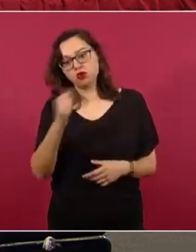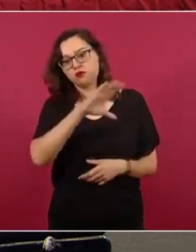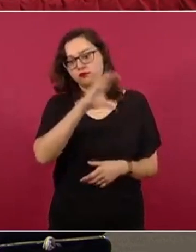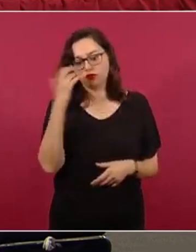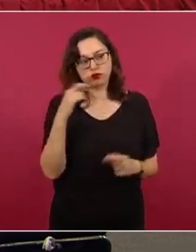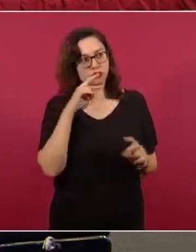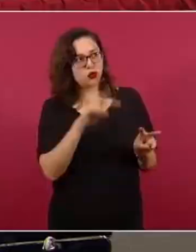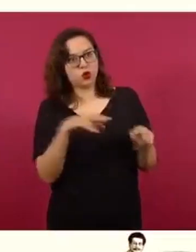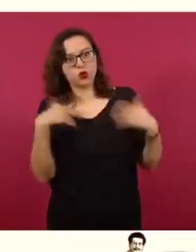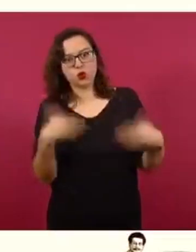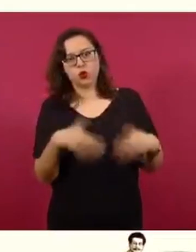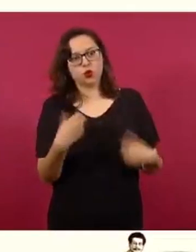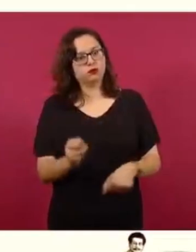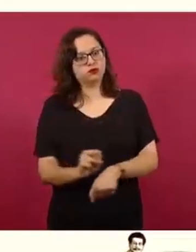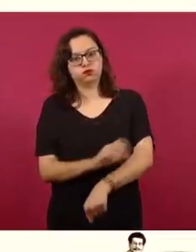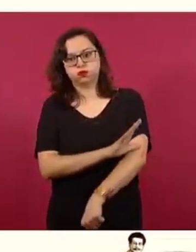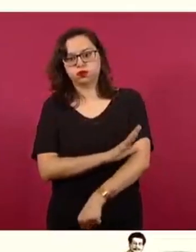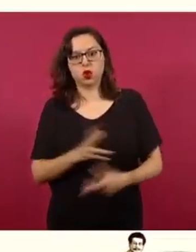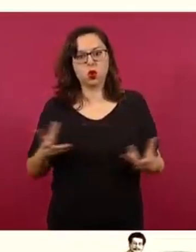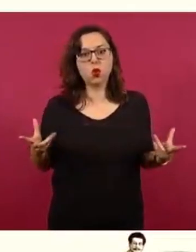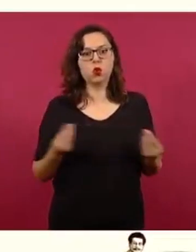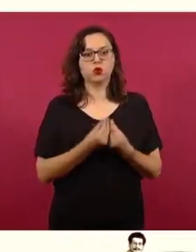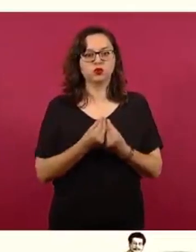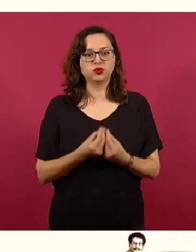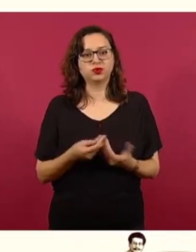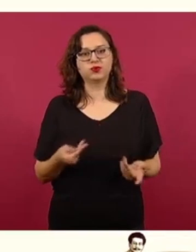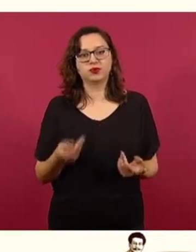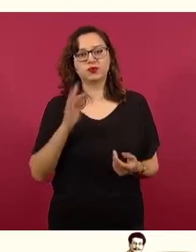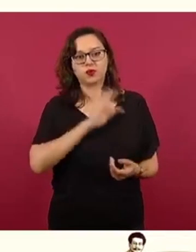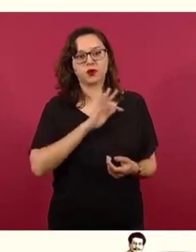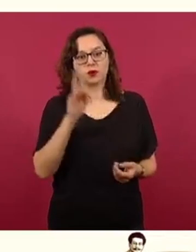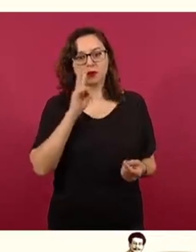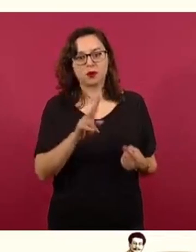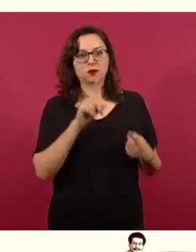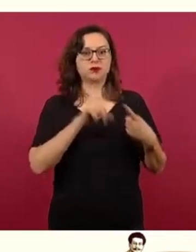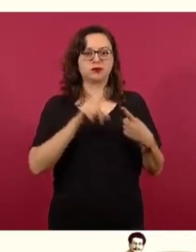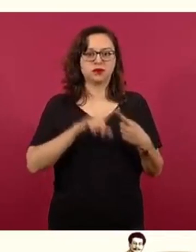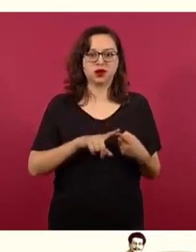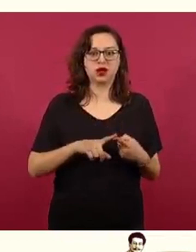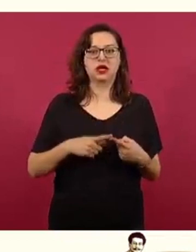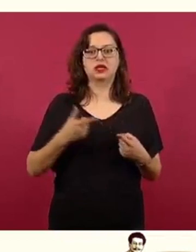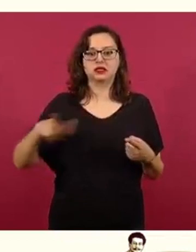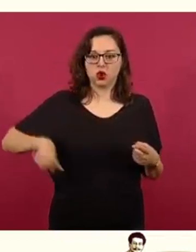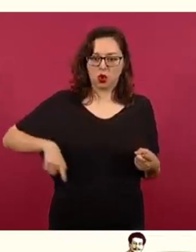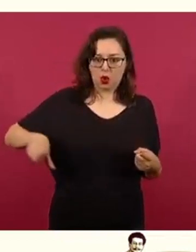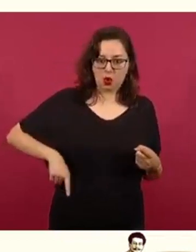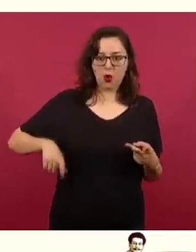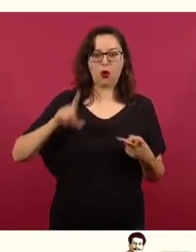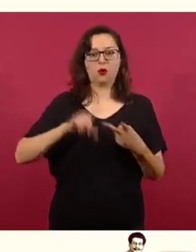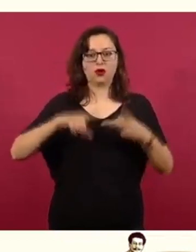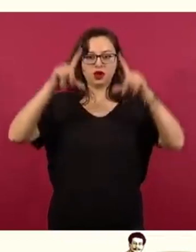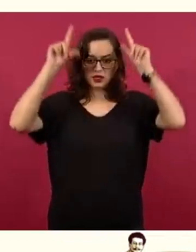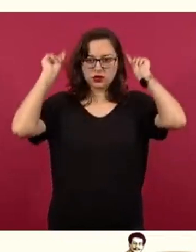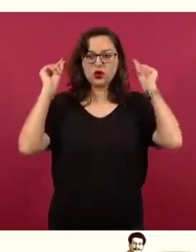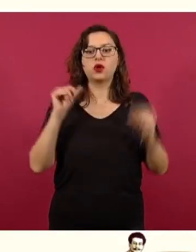estimulante, revela la colaboración que hubo. Ahí podemos ver a la persona servidora de la Nación, a la enfermera del Seguro Social, a